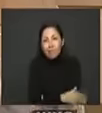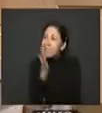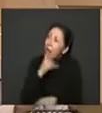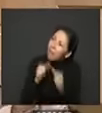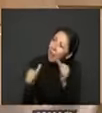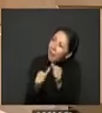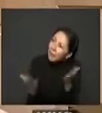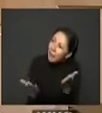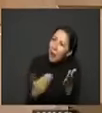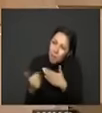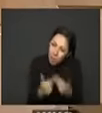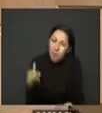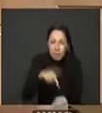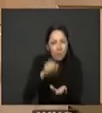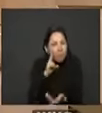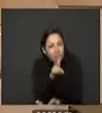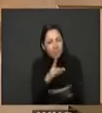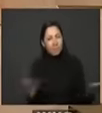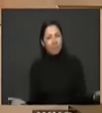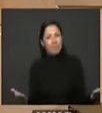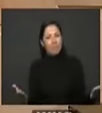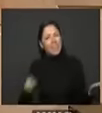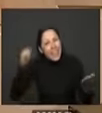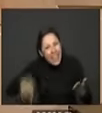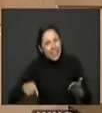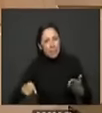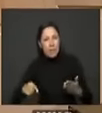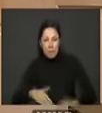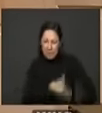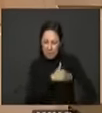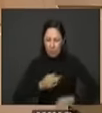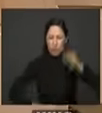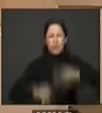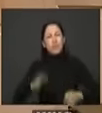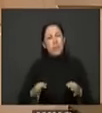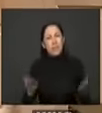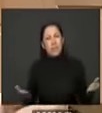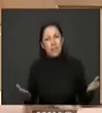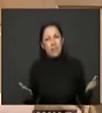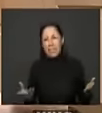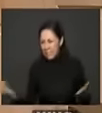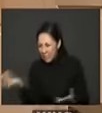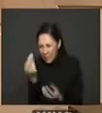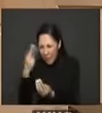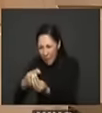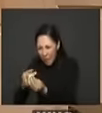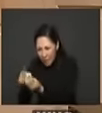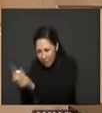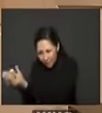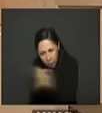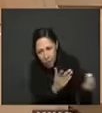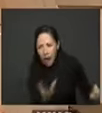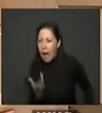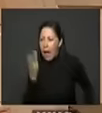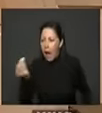de seguridad y justicia es lo que hay que tener listo para poder reemplazar a esos ilegales en el territorio